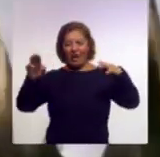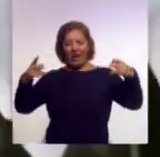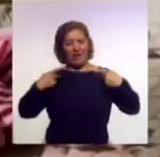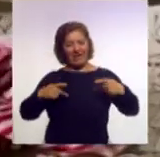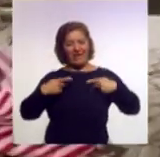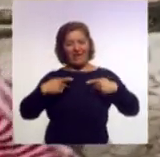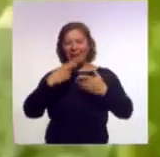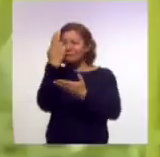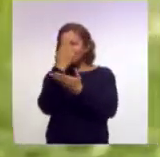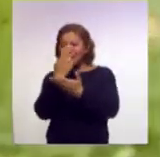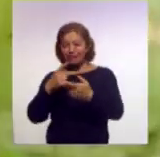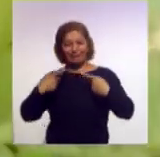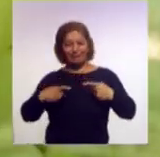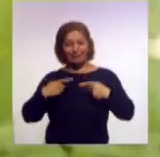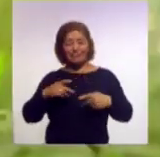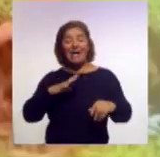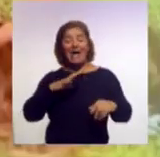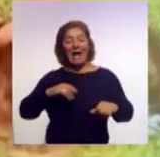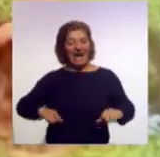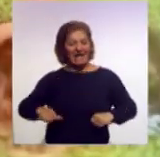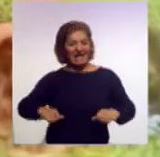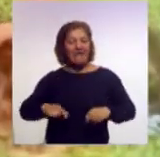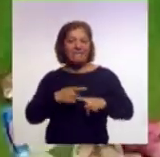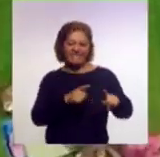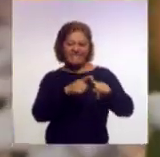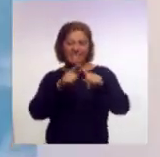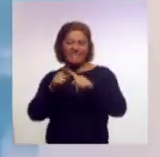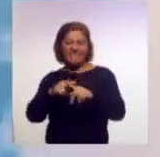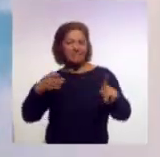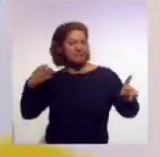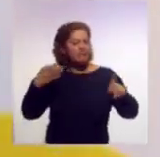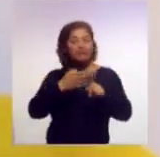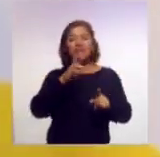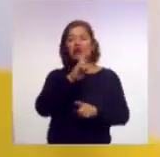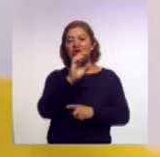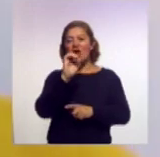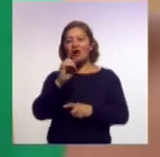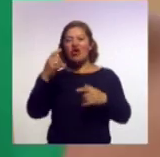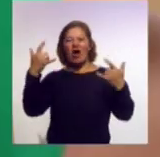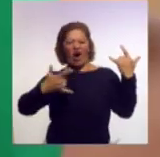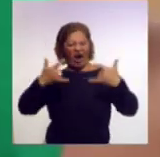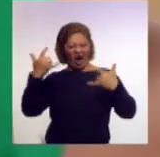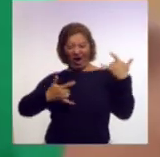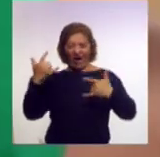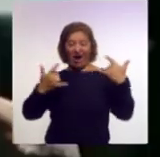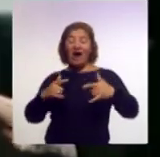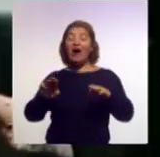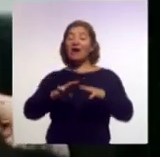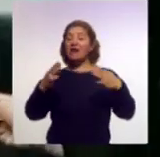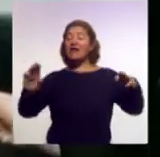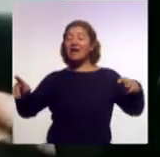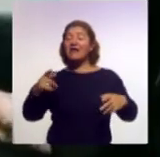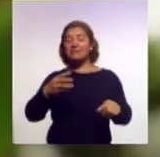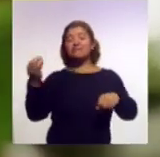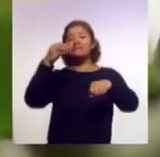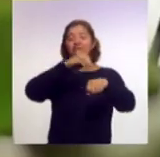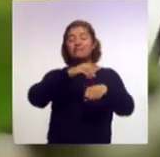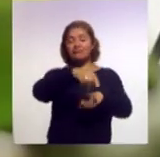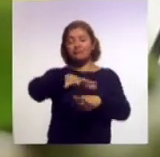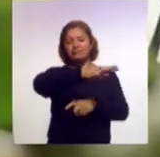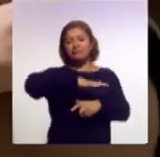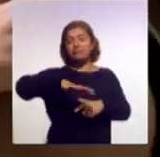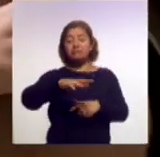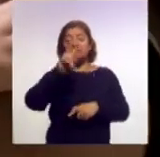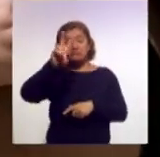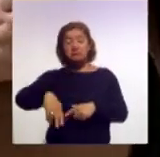quienes ofrecen diversas actividades relacionadas con el rock los músicos agregaron que este espacio surgió porque en realidad no había